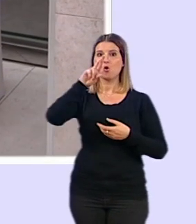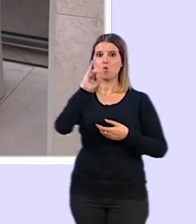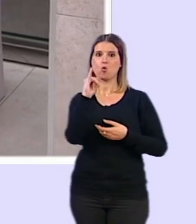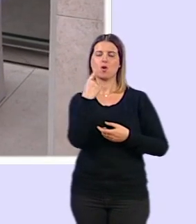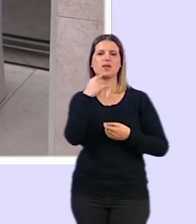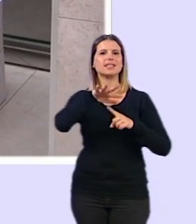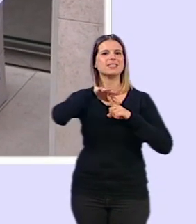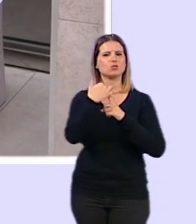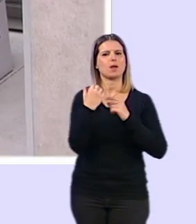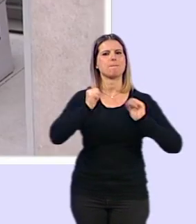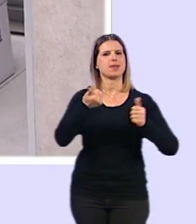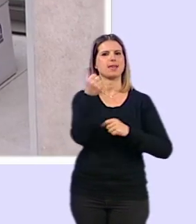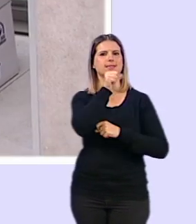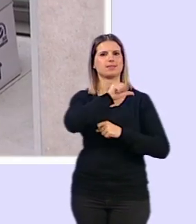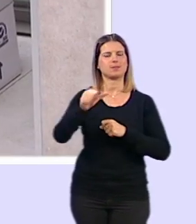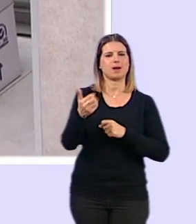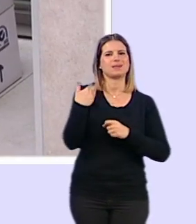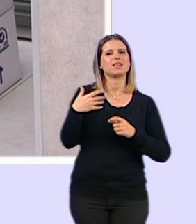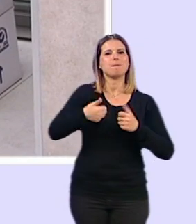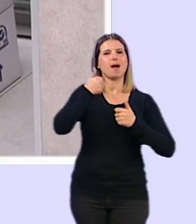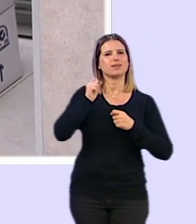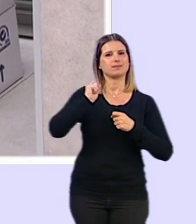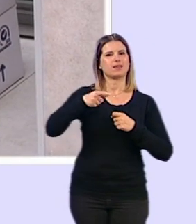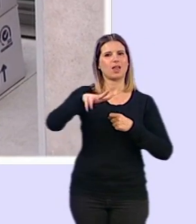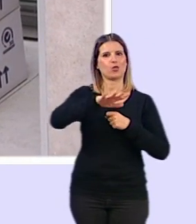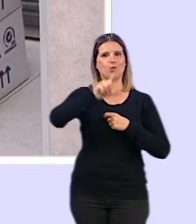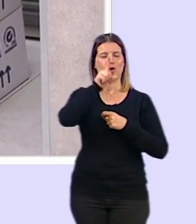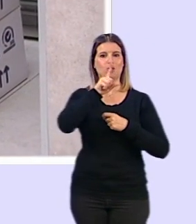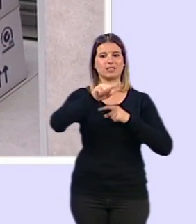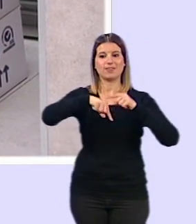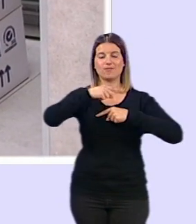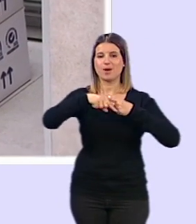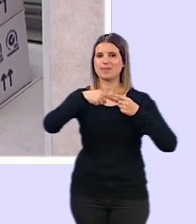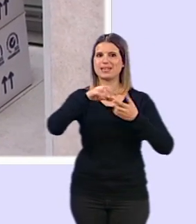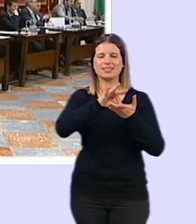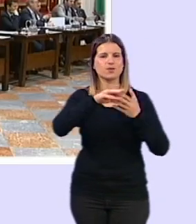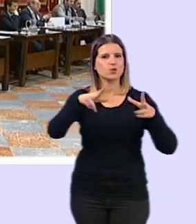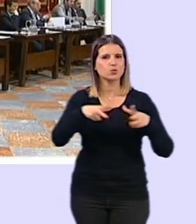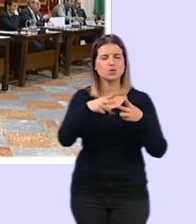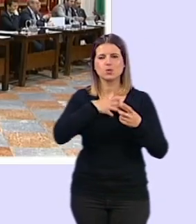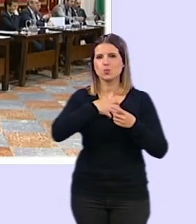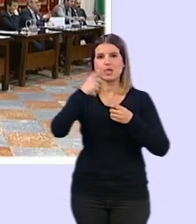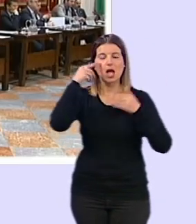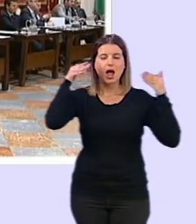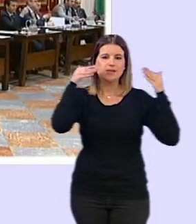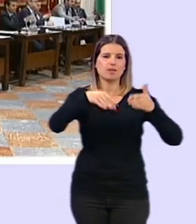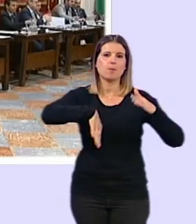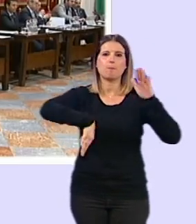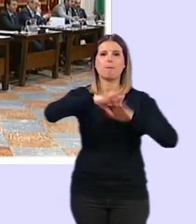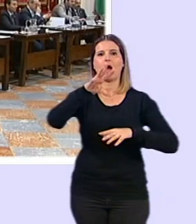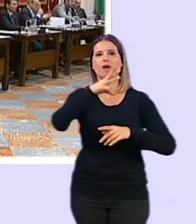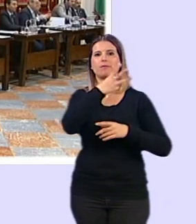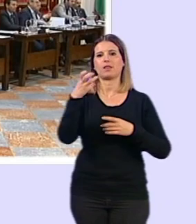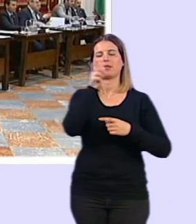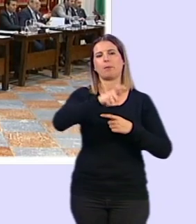se produce desde la semana pasada en el Distrito Norte, con familias a las que los servicios sociales no pueden atender porque se han superado las 300 personas